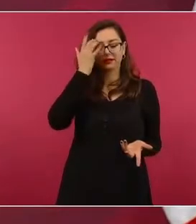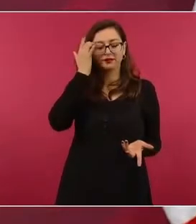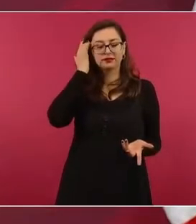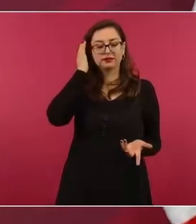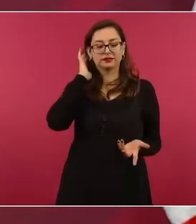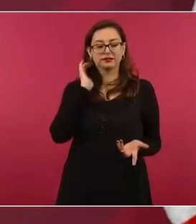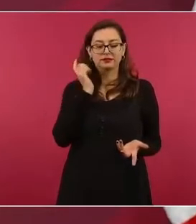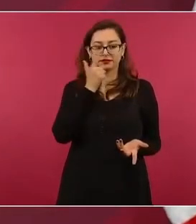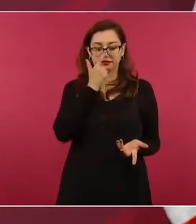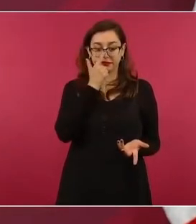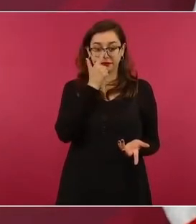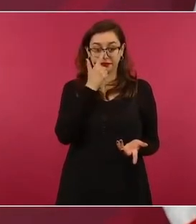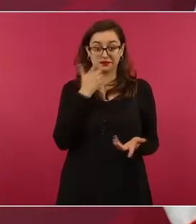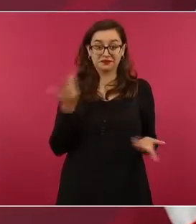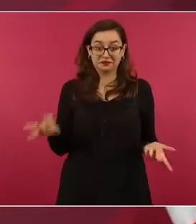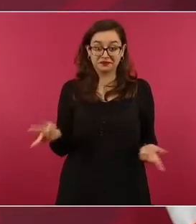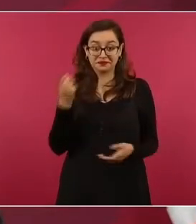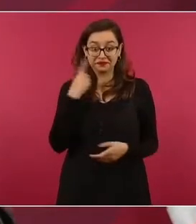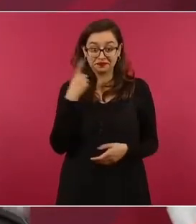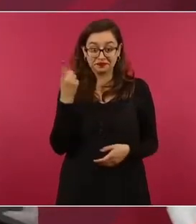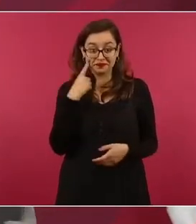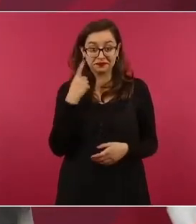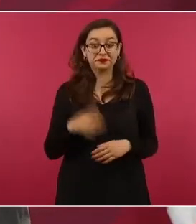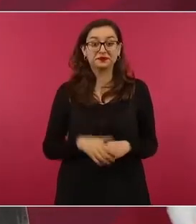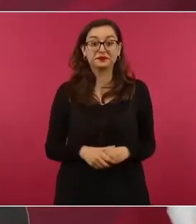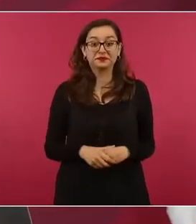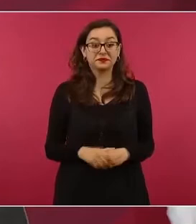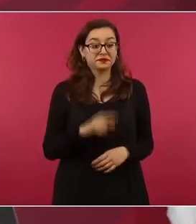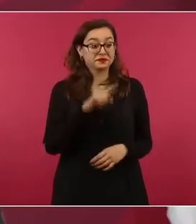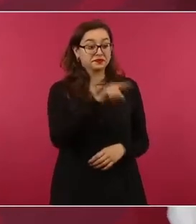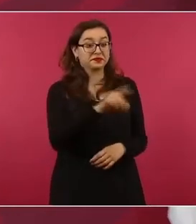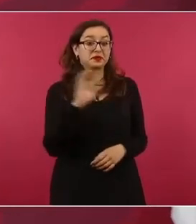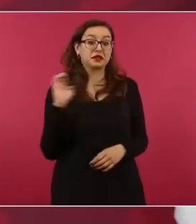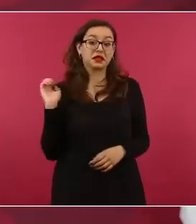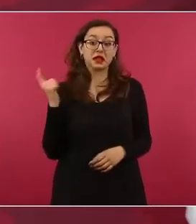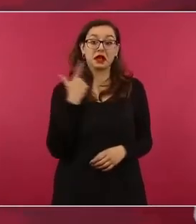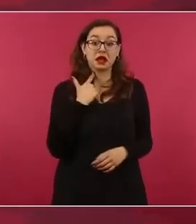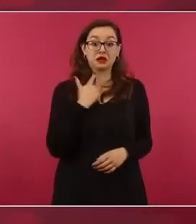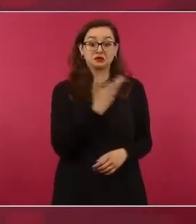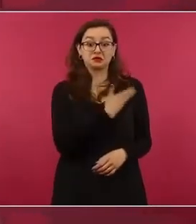Hubo un expresidente que dijo, ¿de dónde agarra tanto dinero?